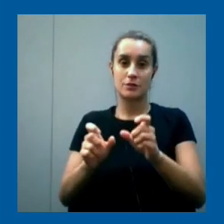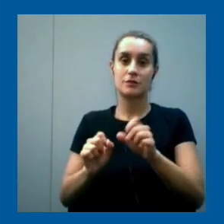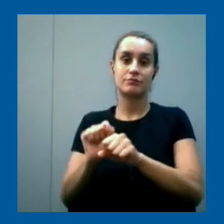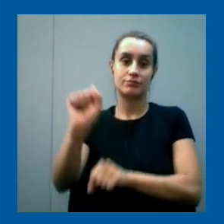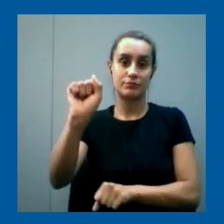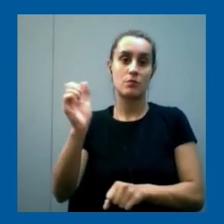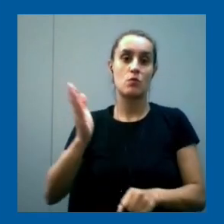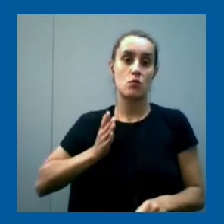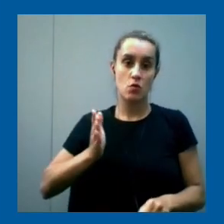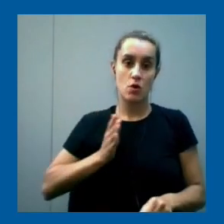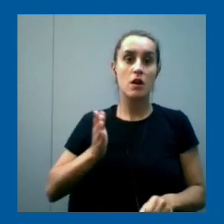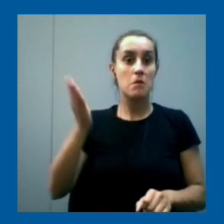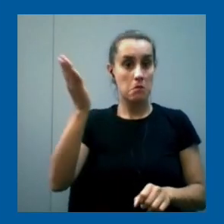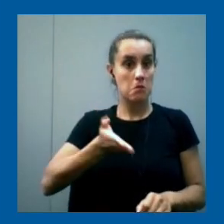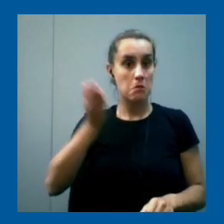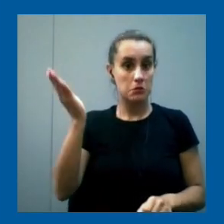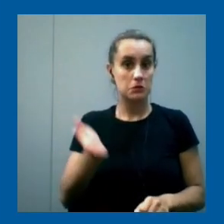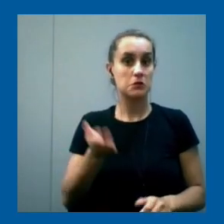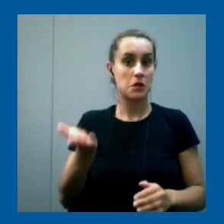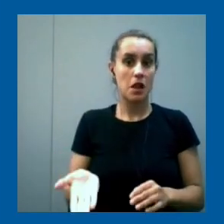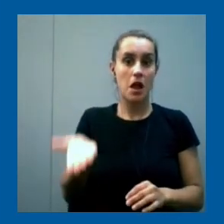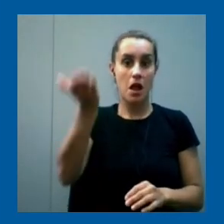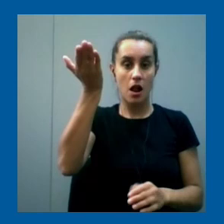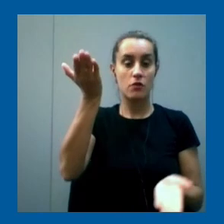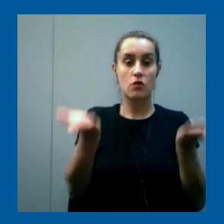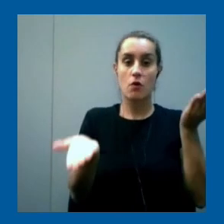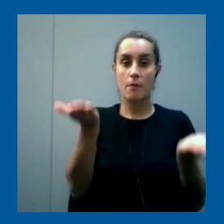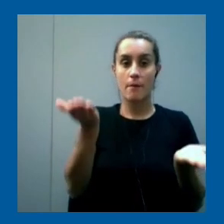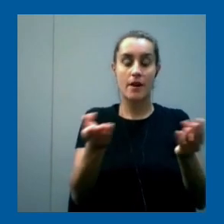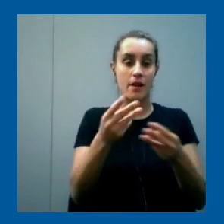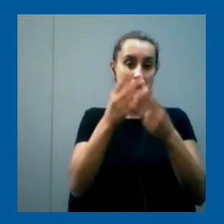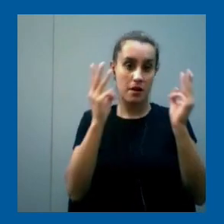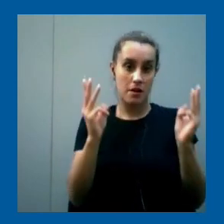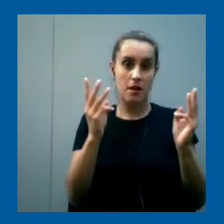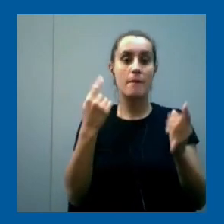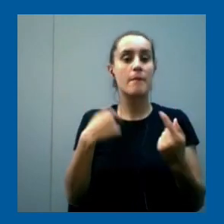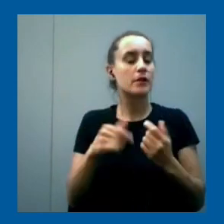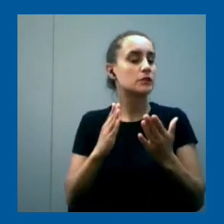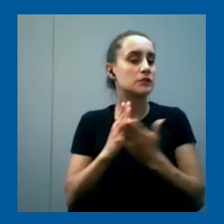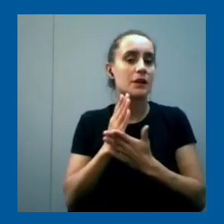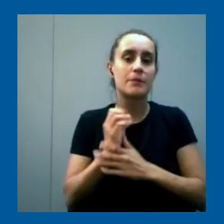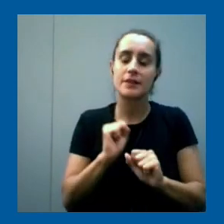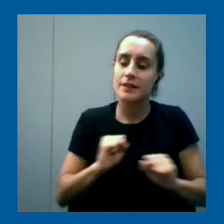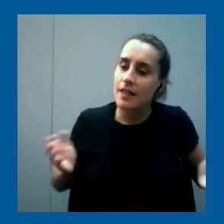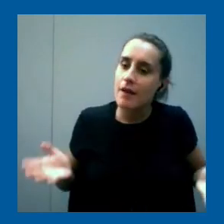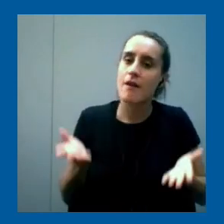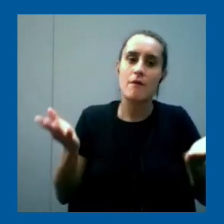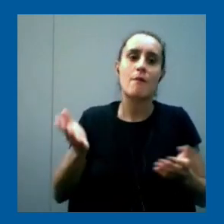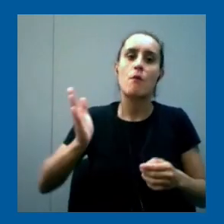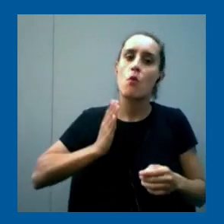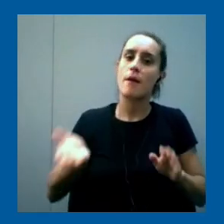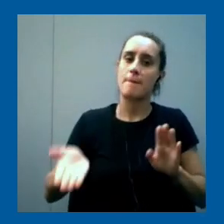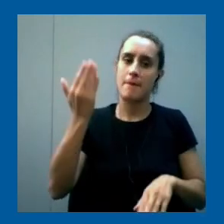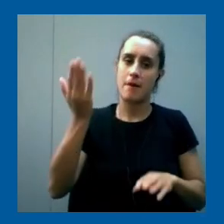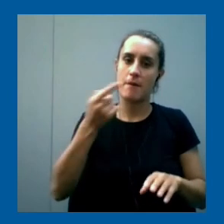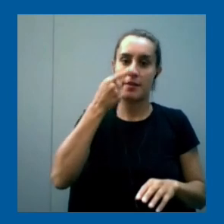Es un porcentaje bastante alto con respecto a lo que es la media, pero siempre tratamos de llegar a más. De hecho, a nivel de interesados tenemos